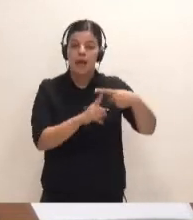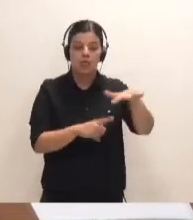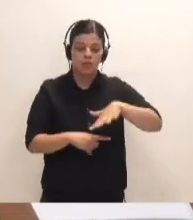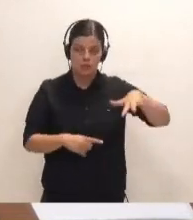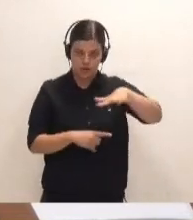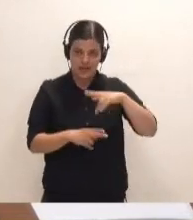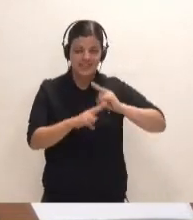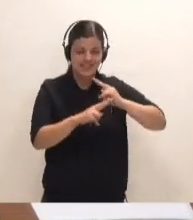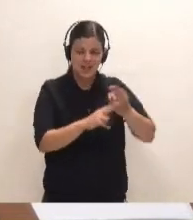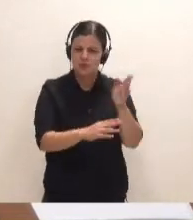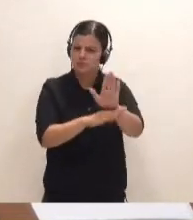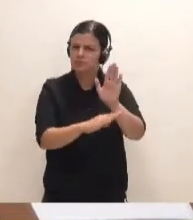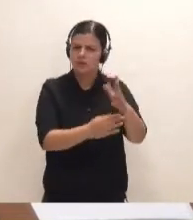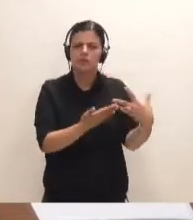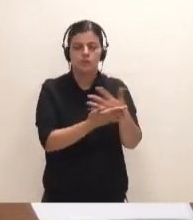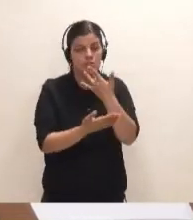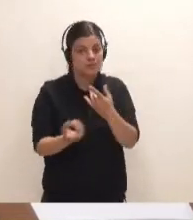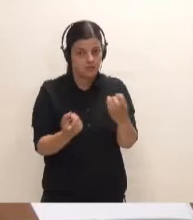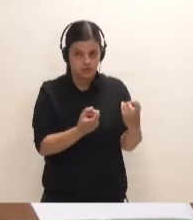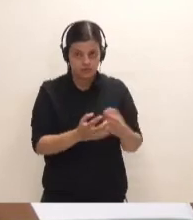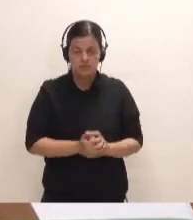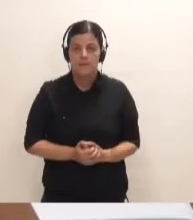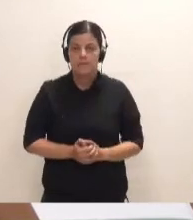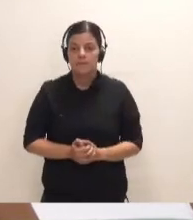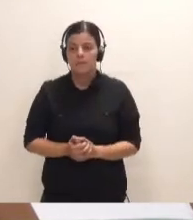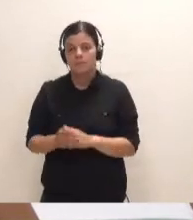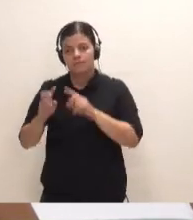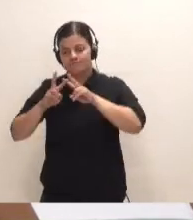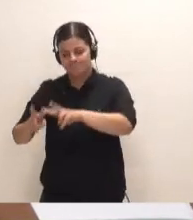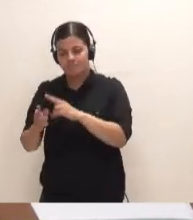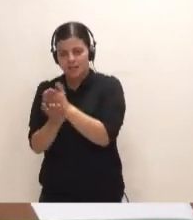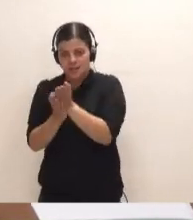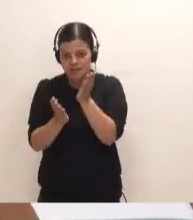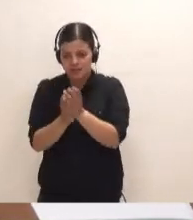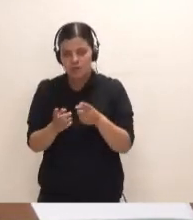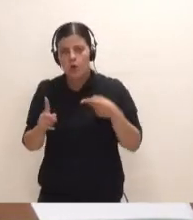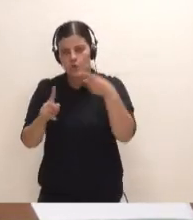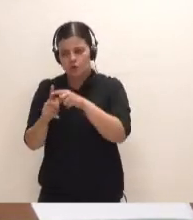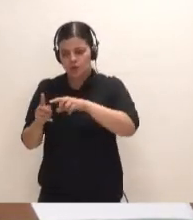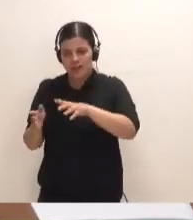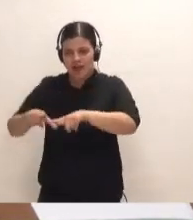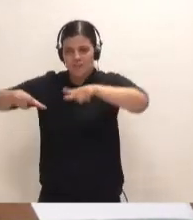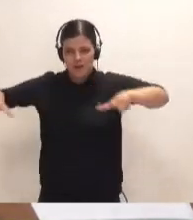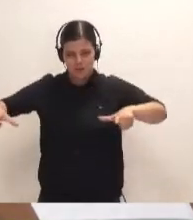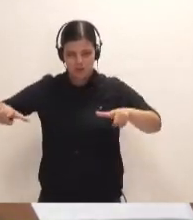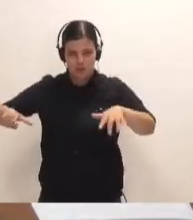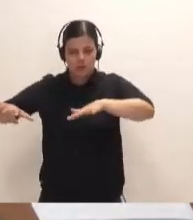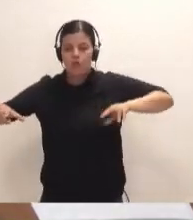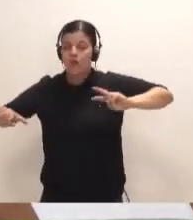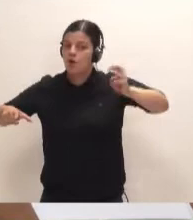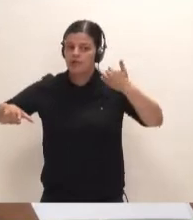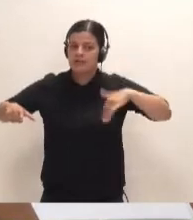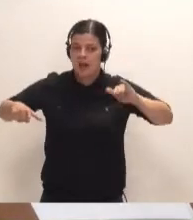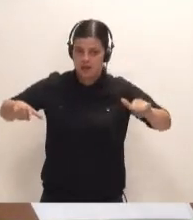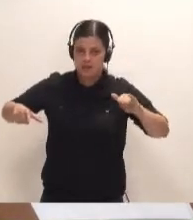aportando los datos en cada caso oportunos, incluir en el análisis de alternativas opciones de ampliación de otras infraestructuras portuarias ya